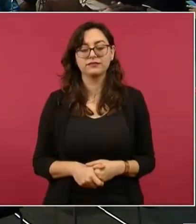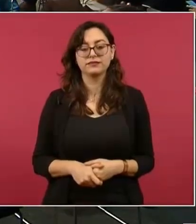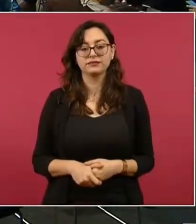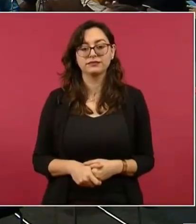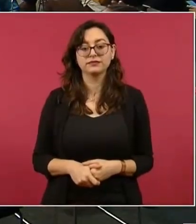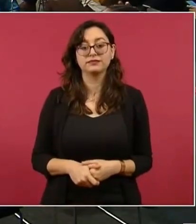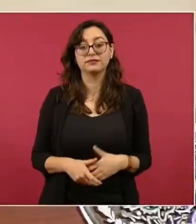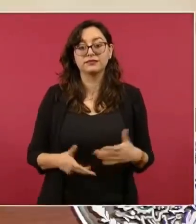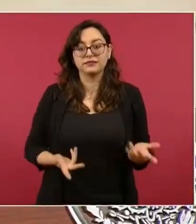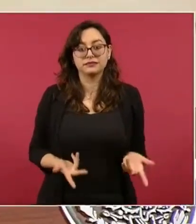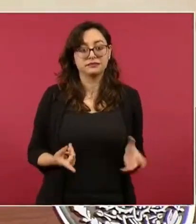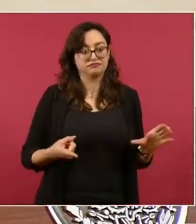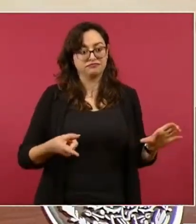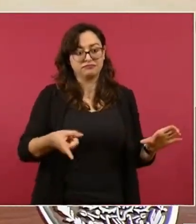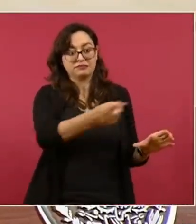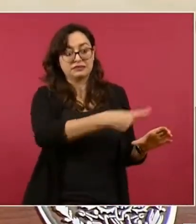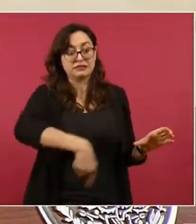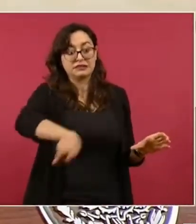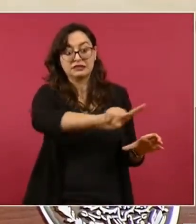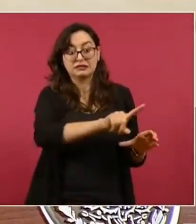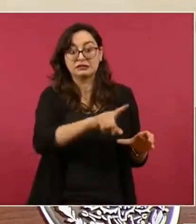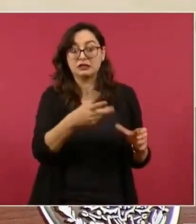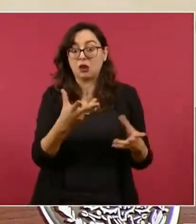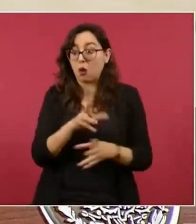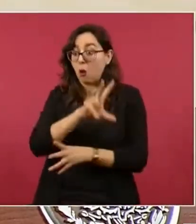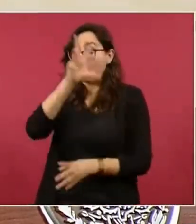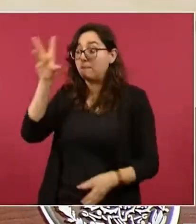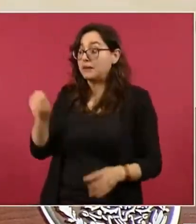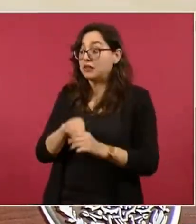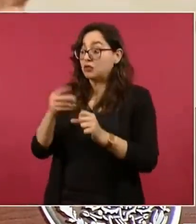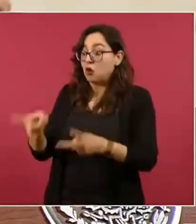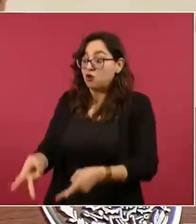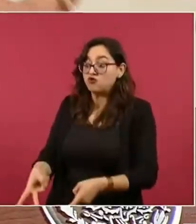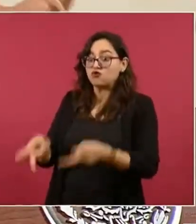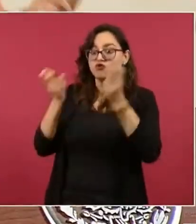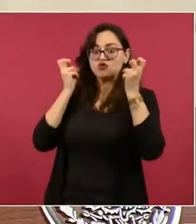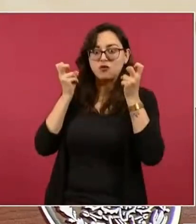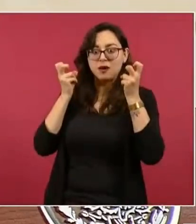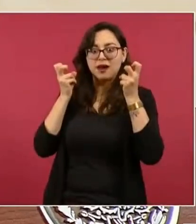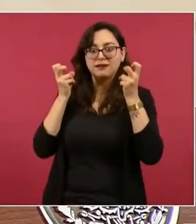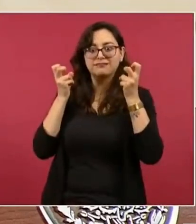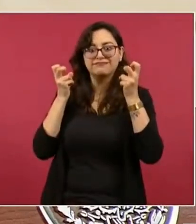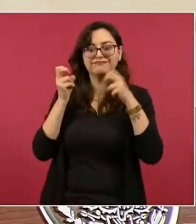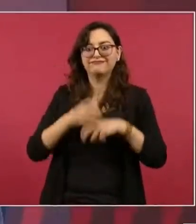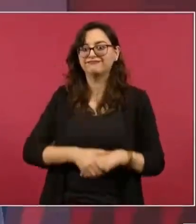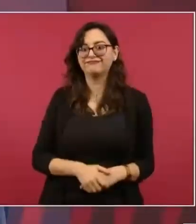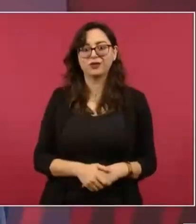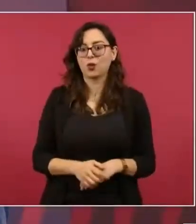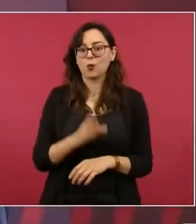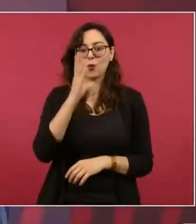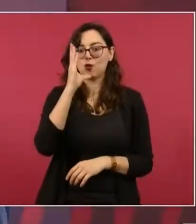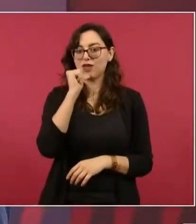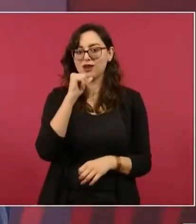robárselo todo además era mucho lo que tenía la nación